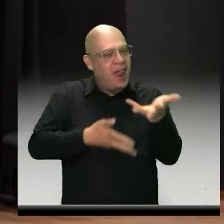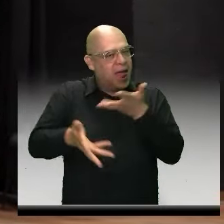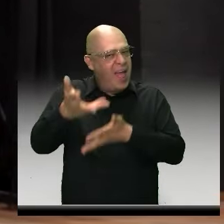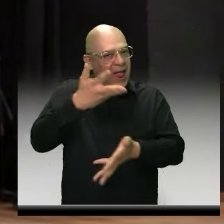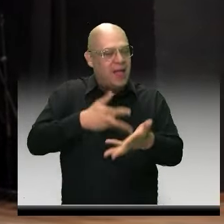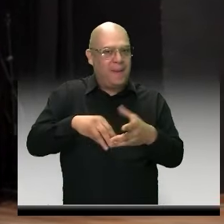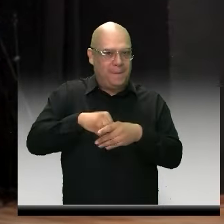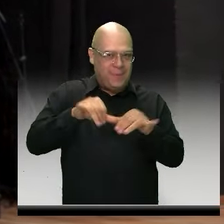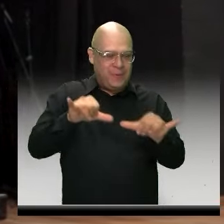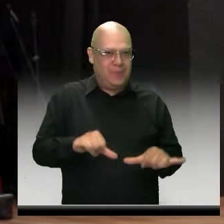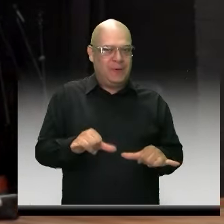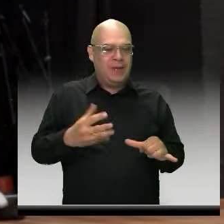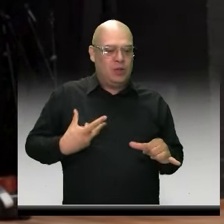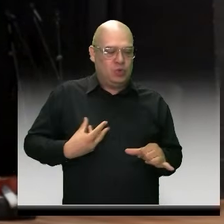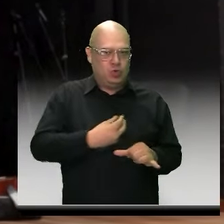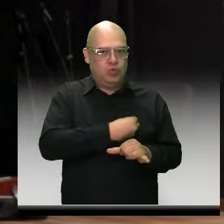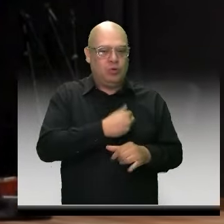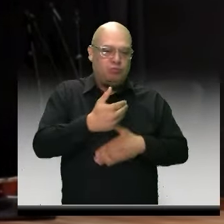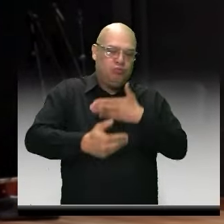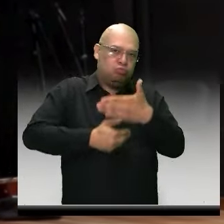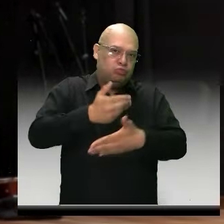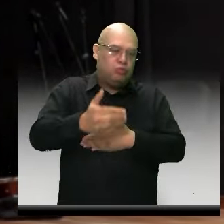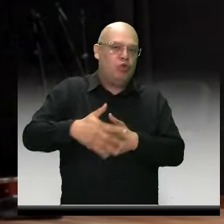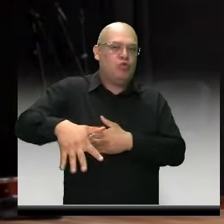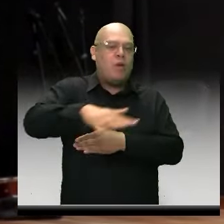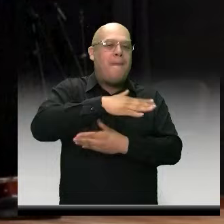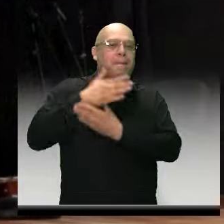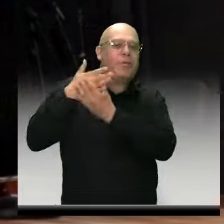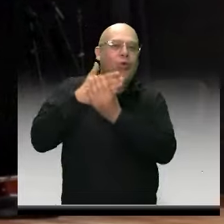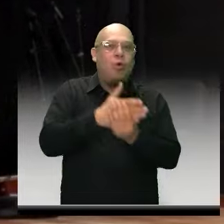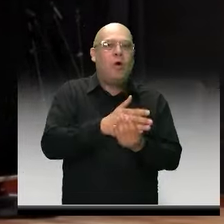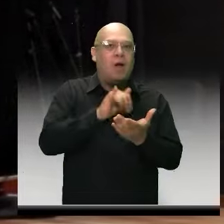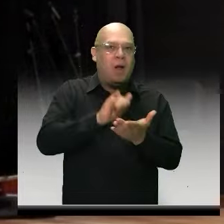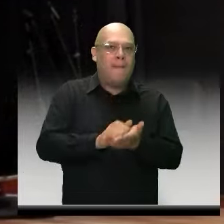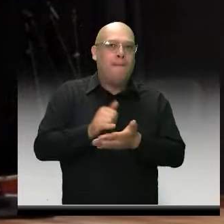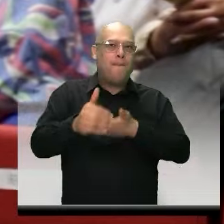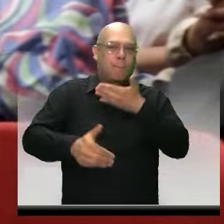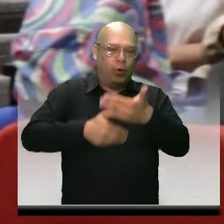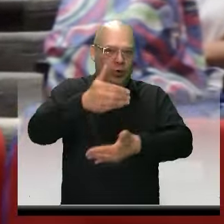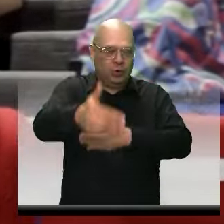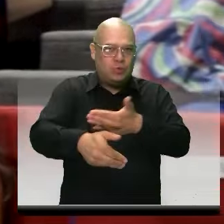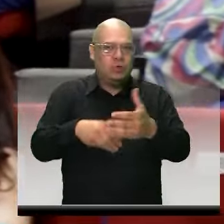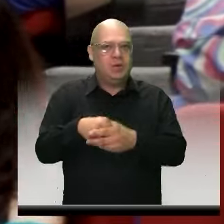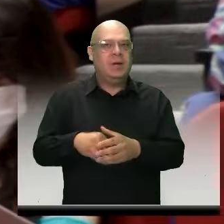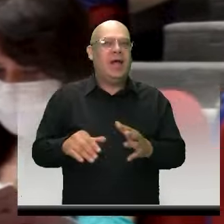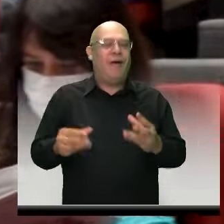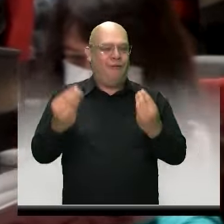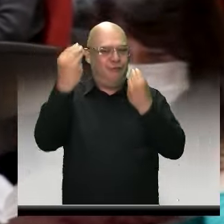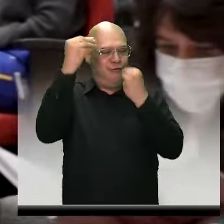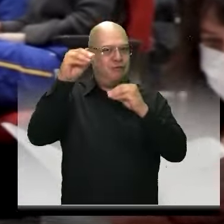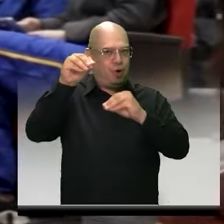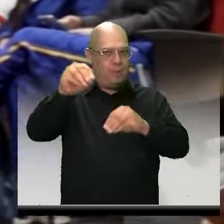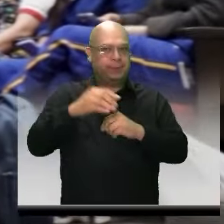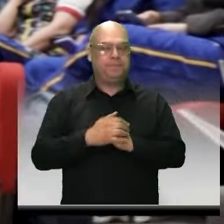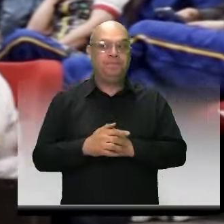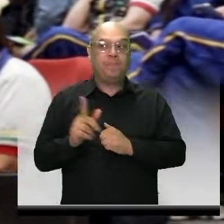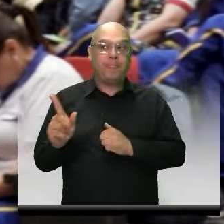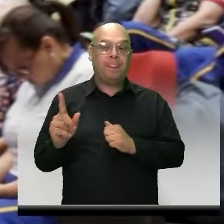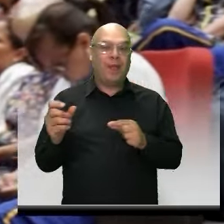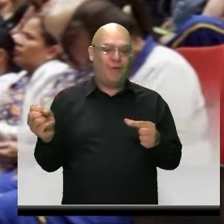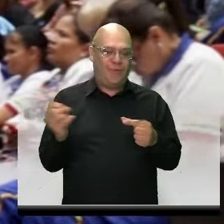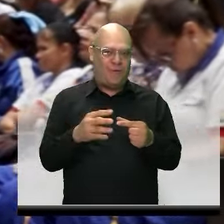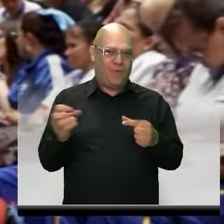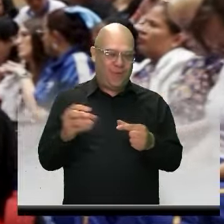de que logremos seguir en las metodologías, procesos en el tema formativo. Este foro no solo aspira a